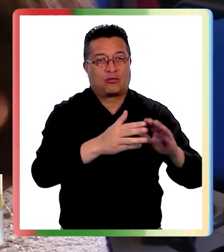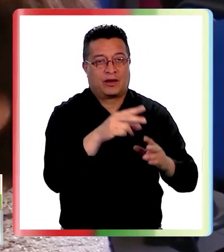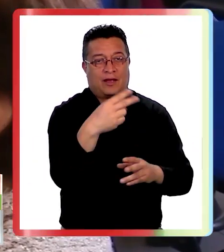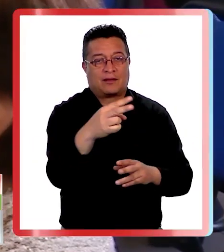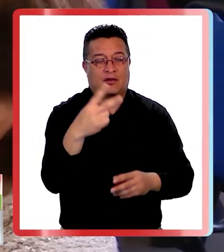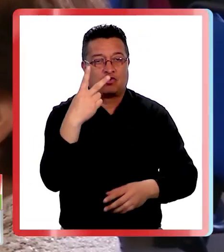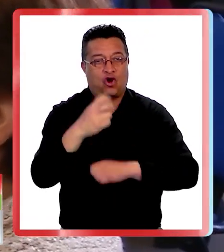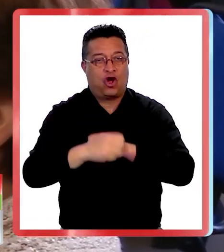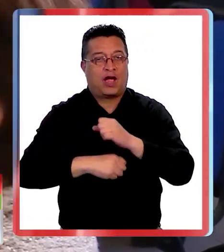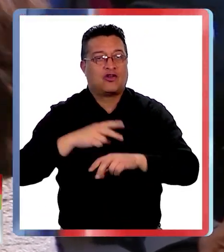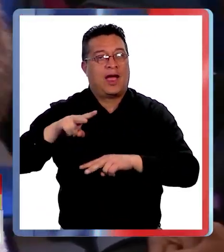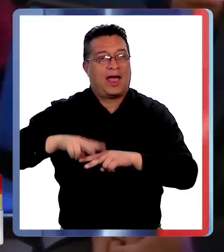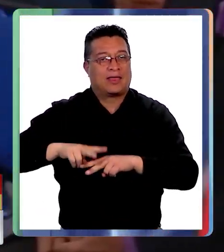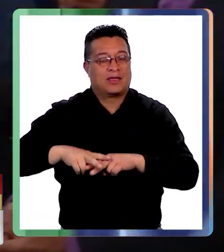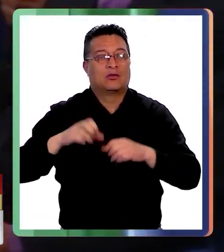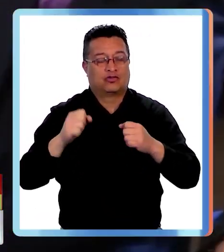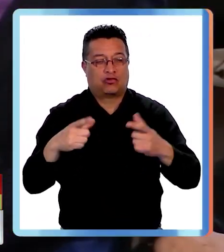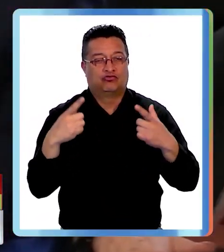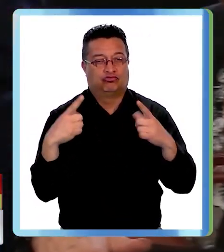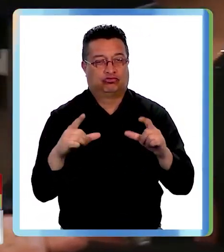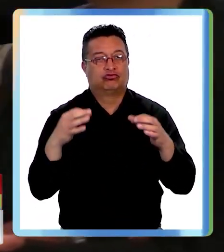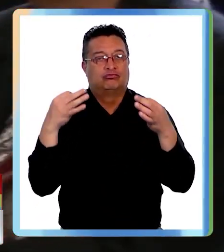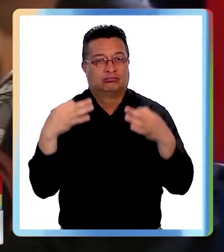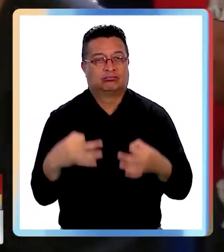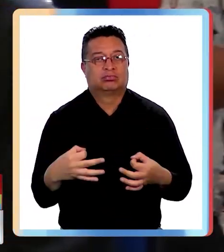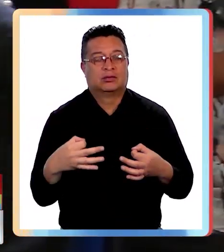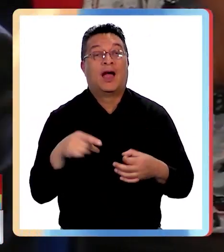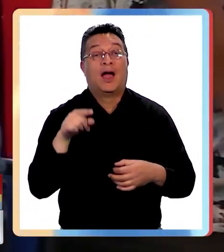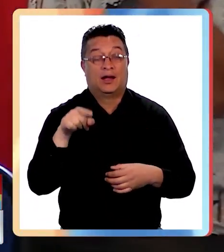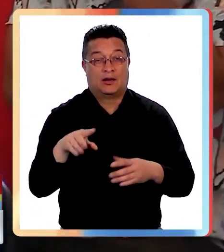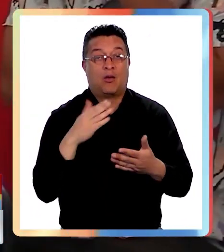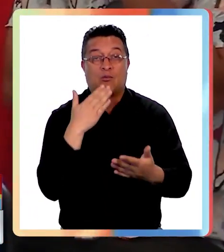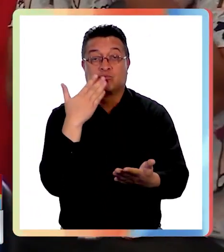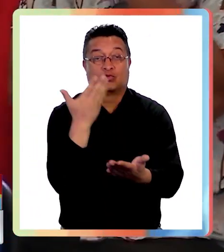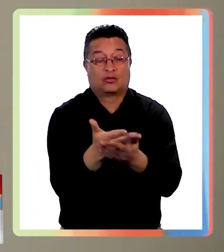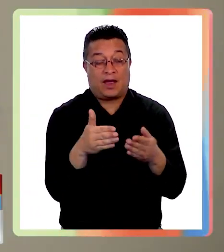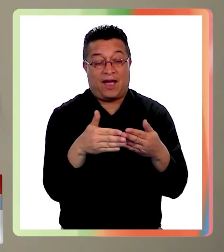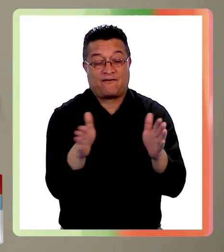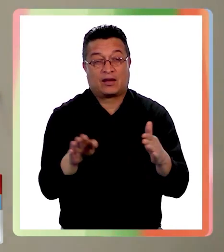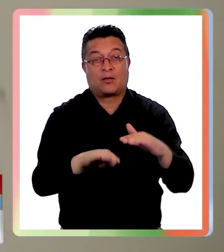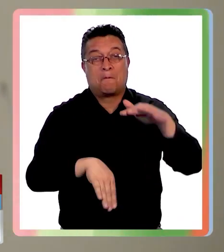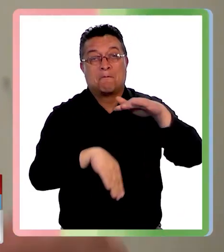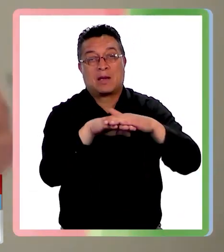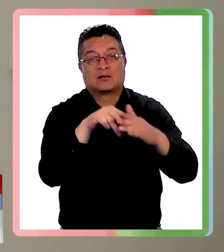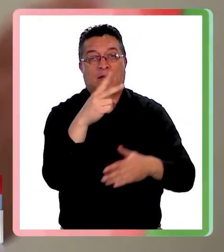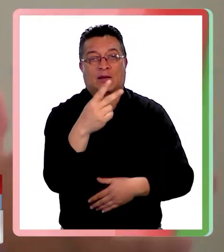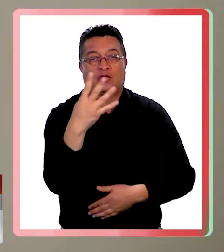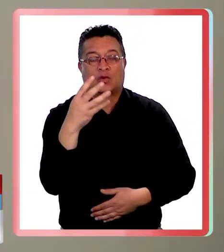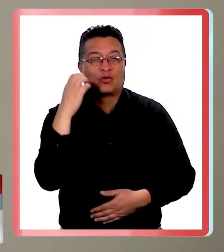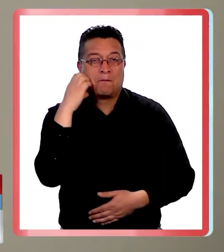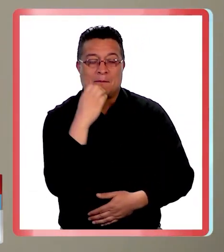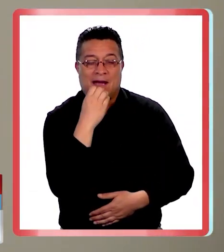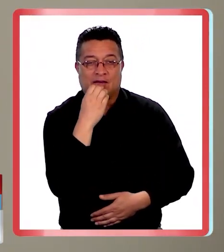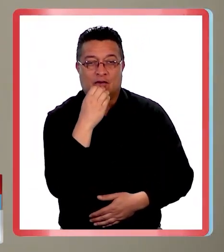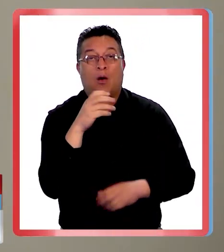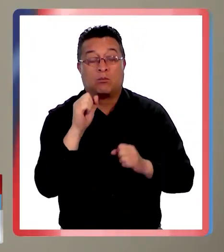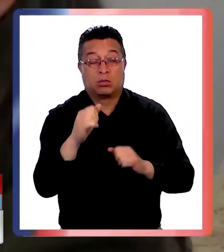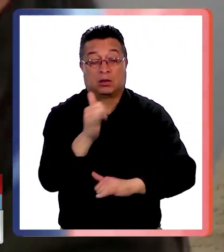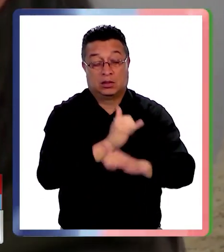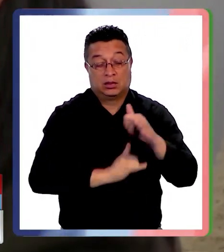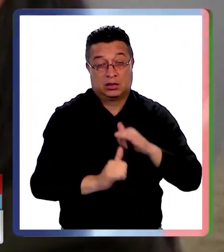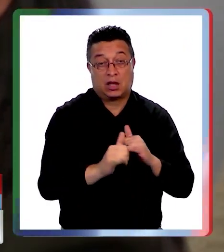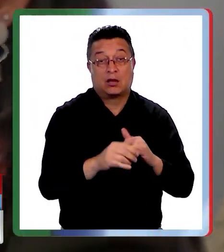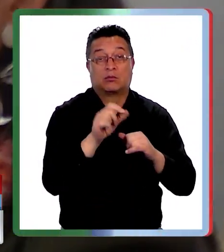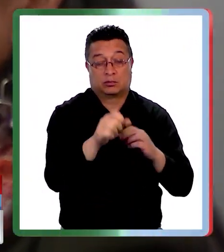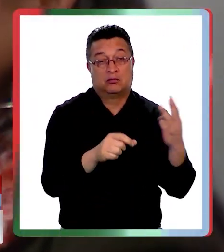comunitarias con dos años de antigüedad y estar constituidas. Las postulaciones estarán abiertas hasta el 24 de mayo y pueden realizarse tanto de